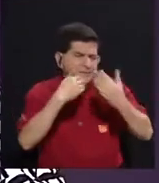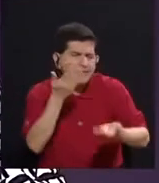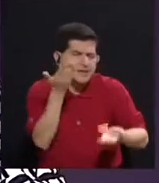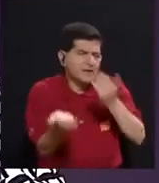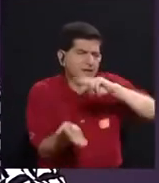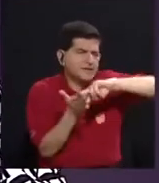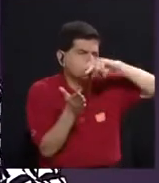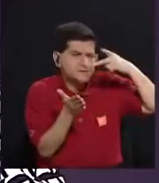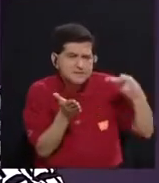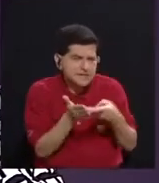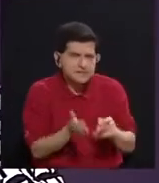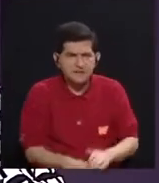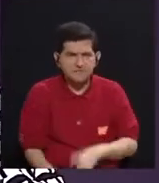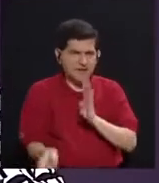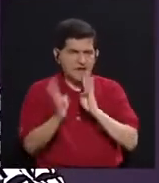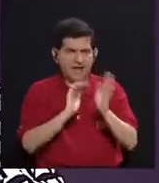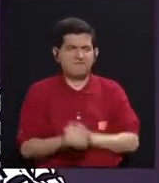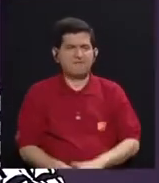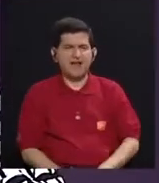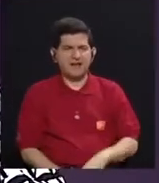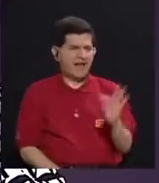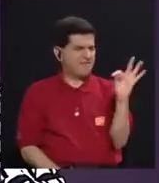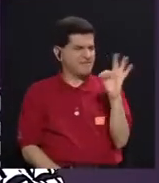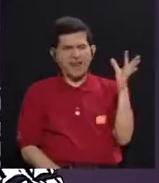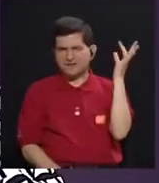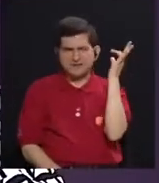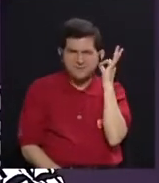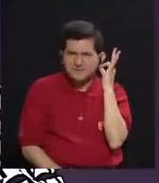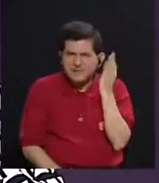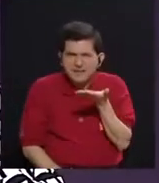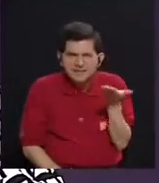qué significa esto de hablar de transfeminidades?